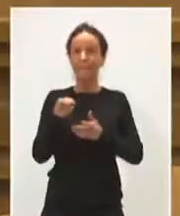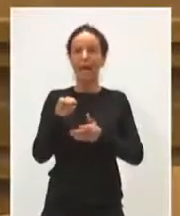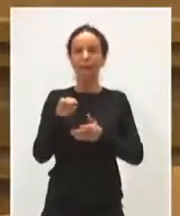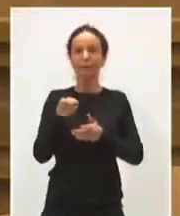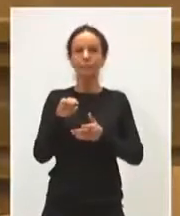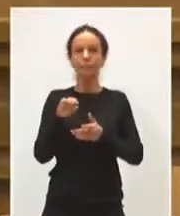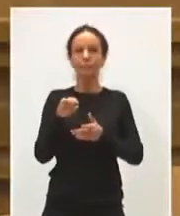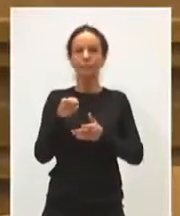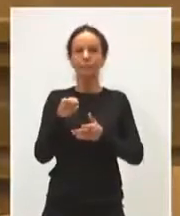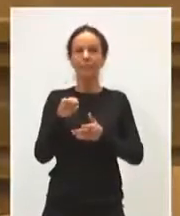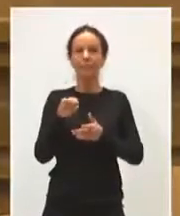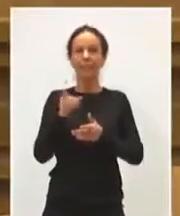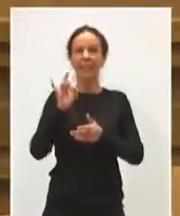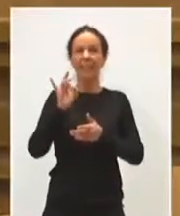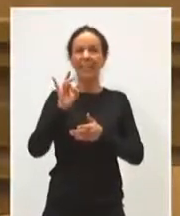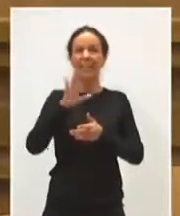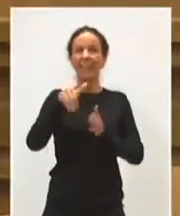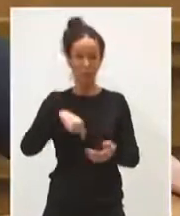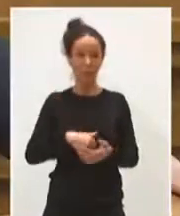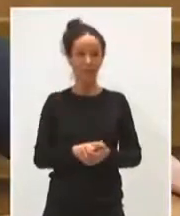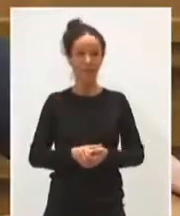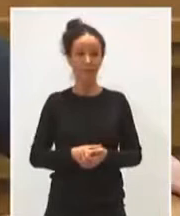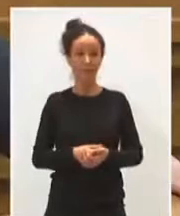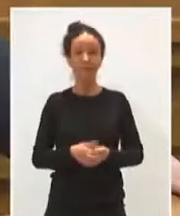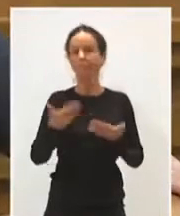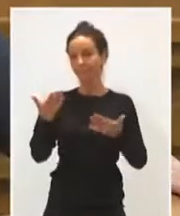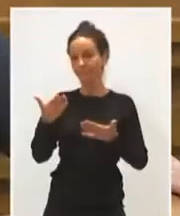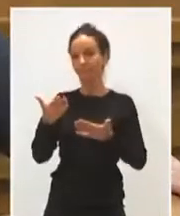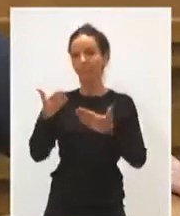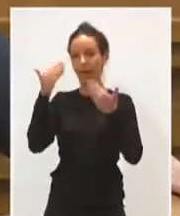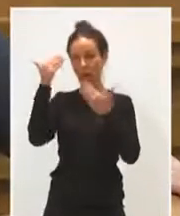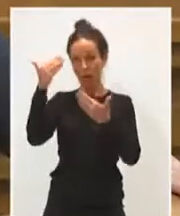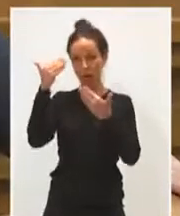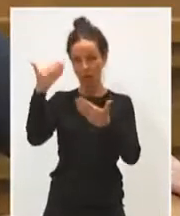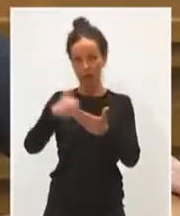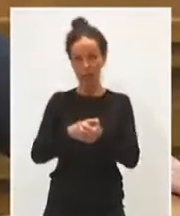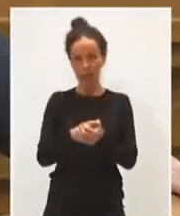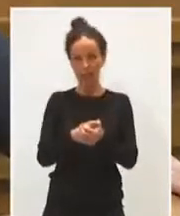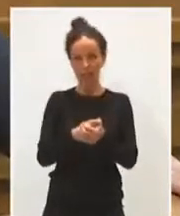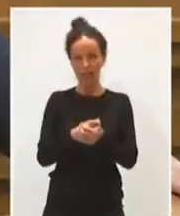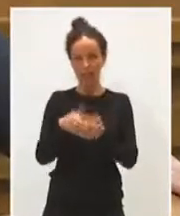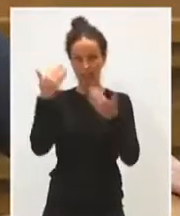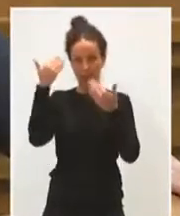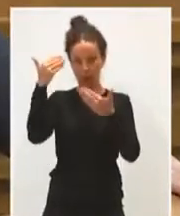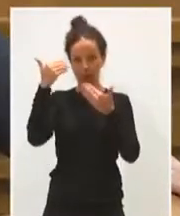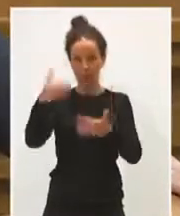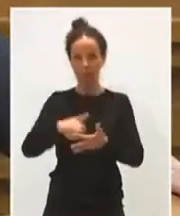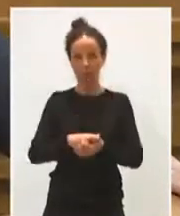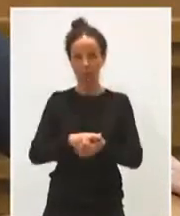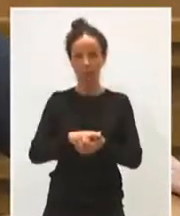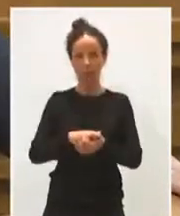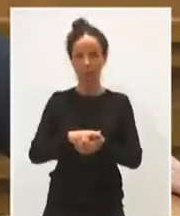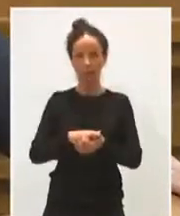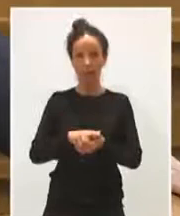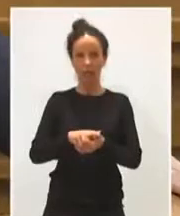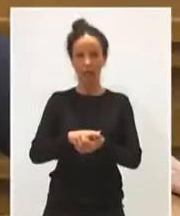más de 15.000 empleos. Enhorabuena. Enhorabuena. Enhorabuena. Ayudas a